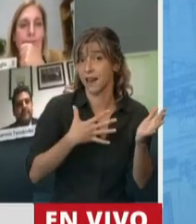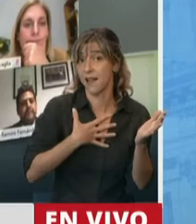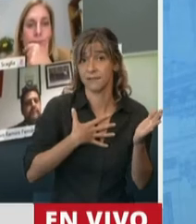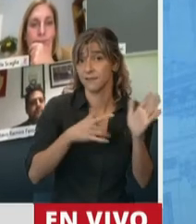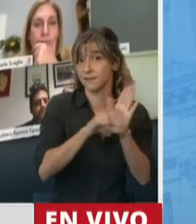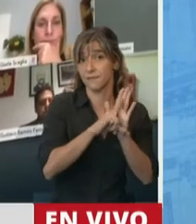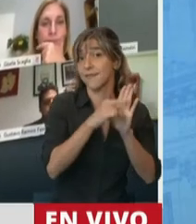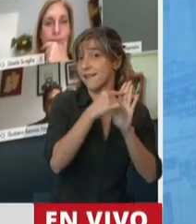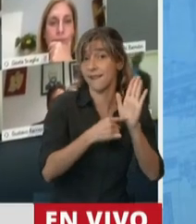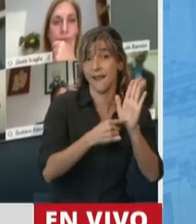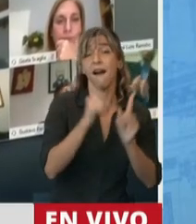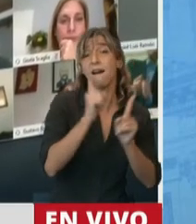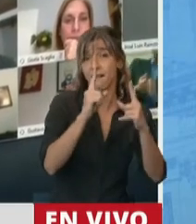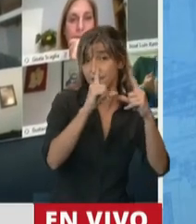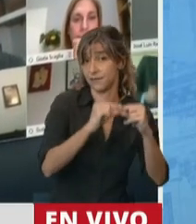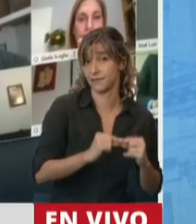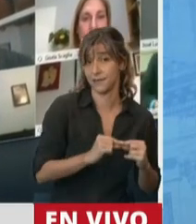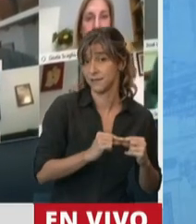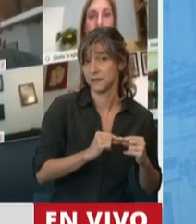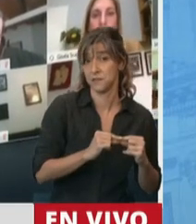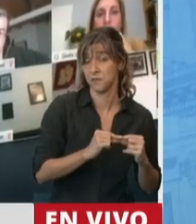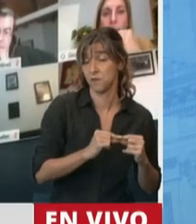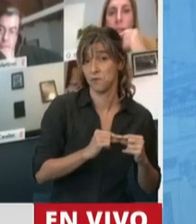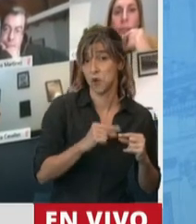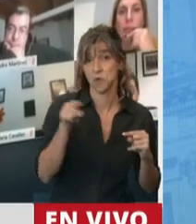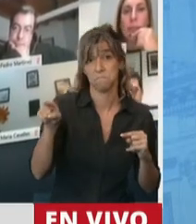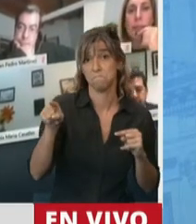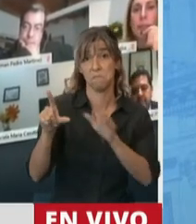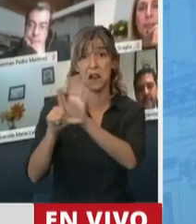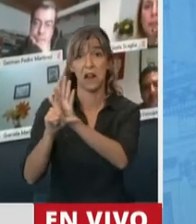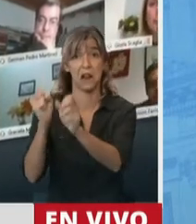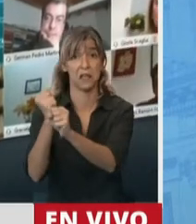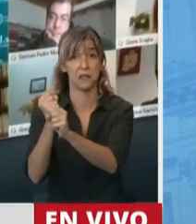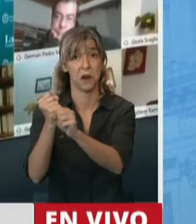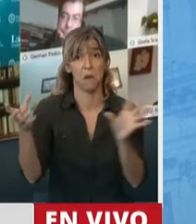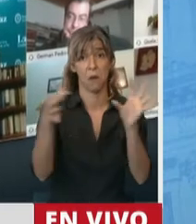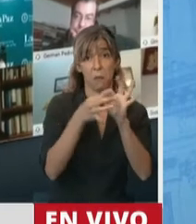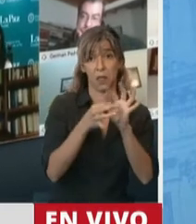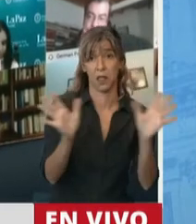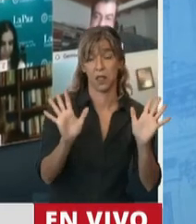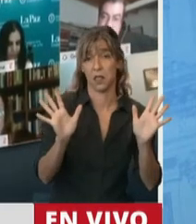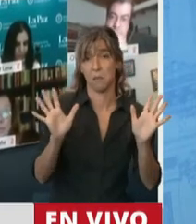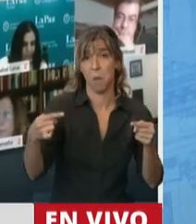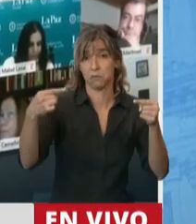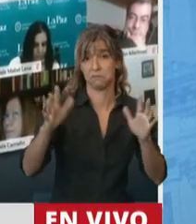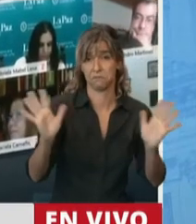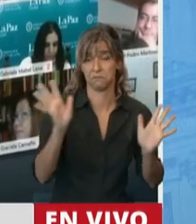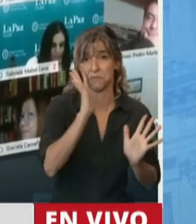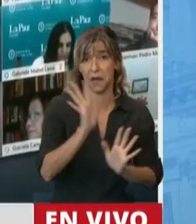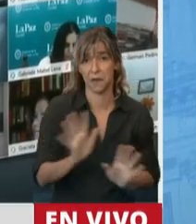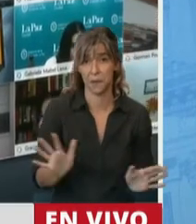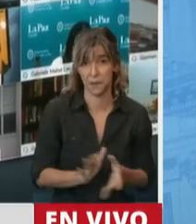artículos de esta ley que no tienen, se olvidan de esta ley de contrato de trabajo. Y esto sin